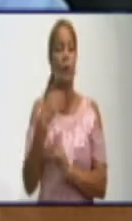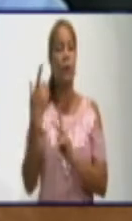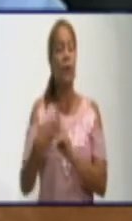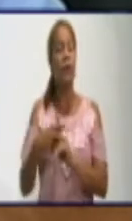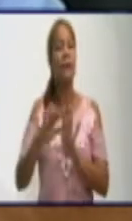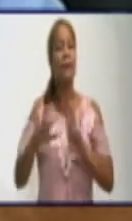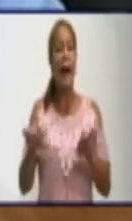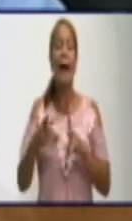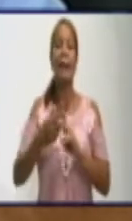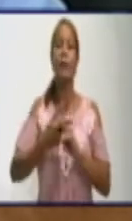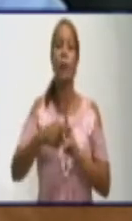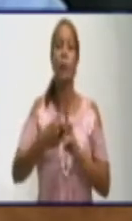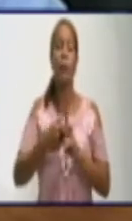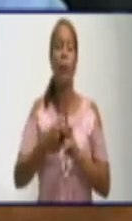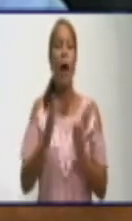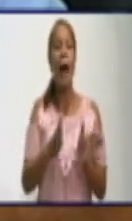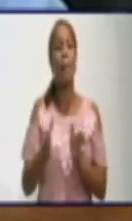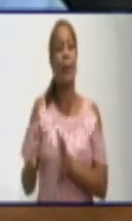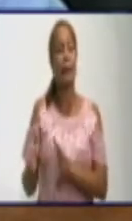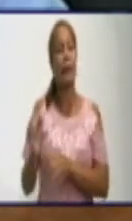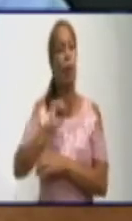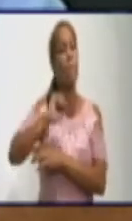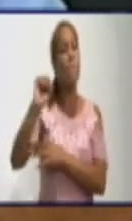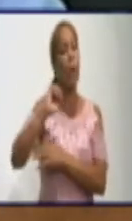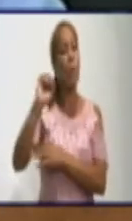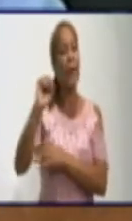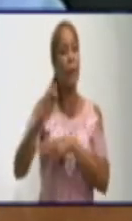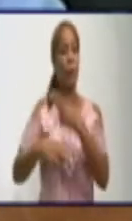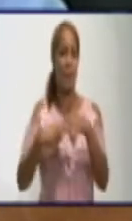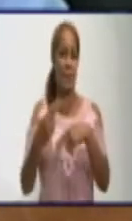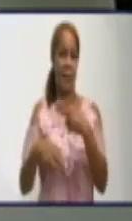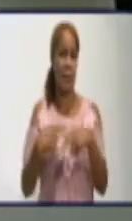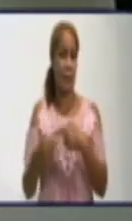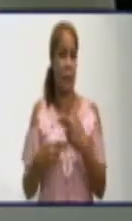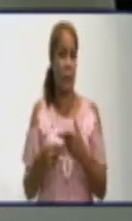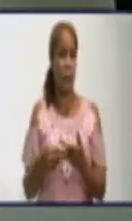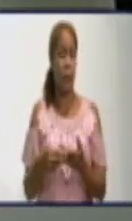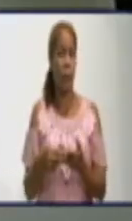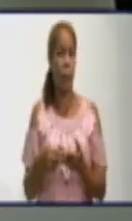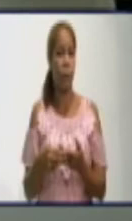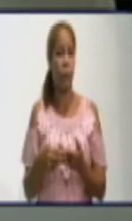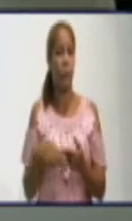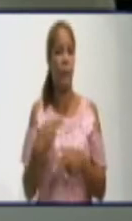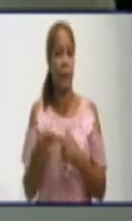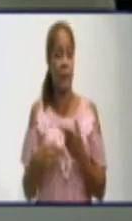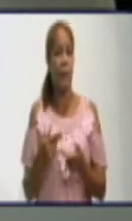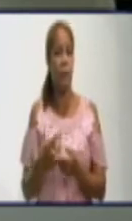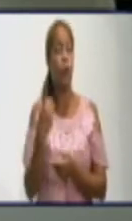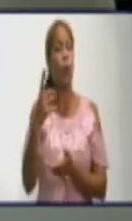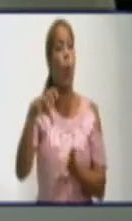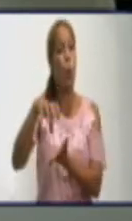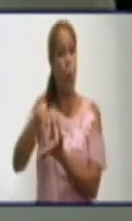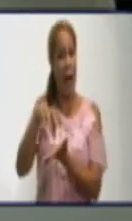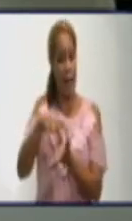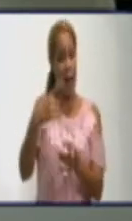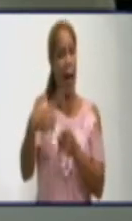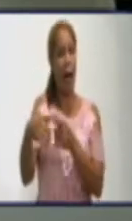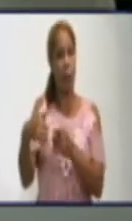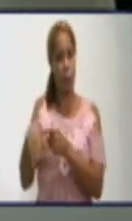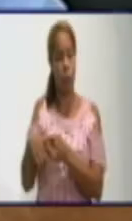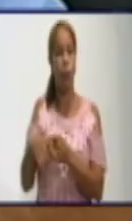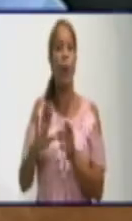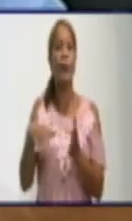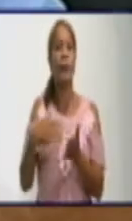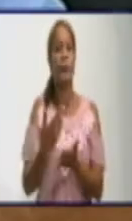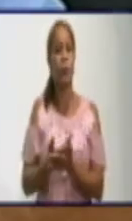partir de un bombeo que se hizo, un trasvase desde un río hacia otro a través